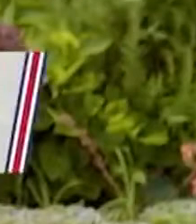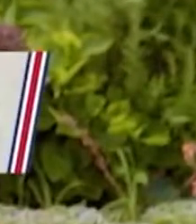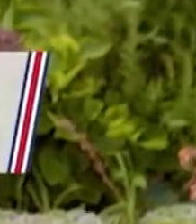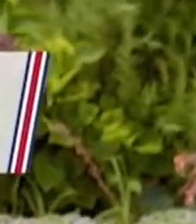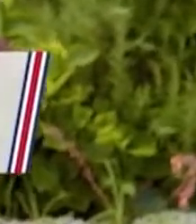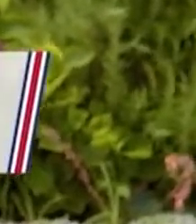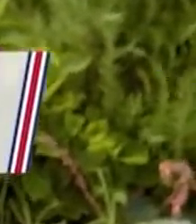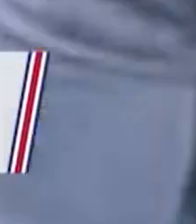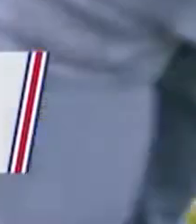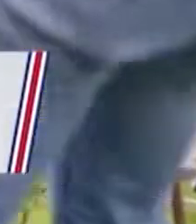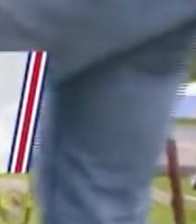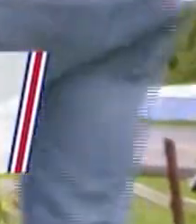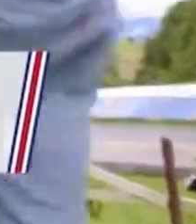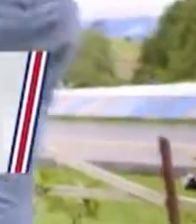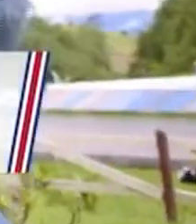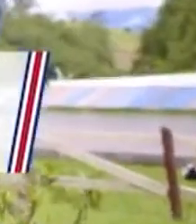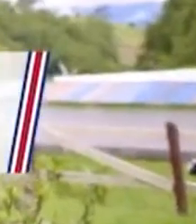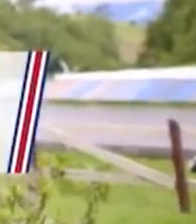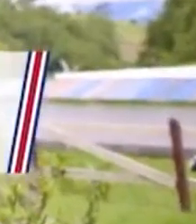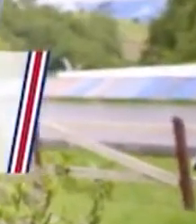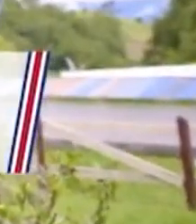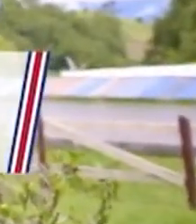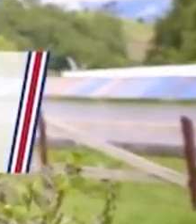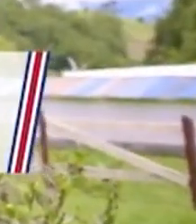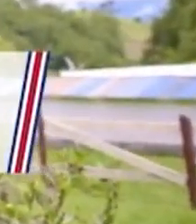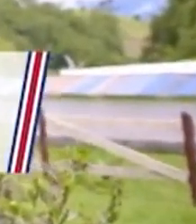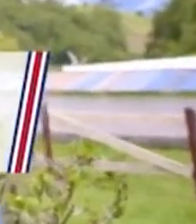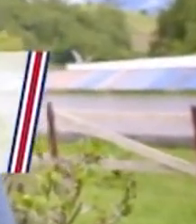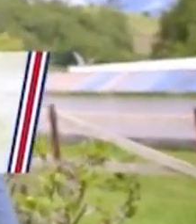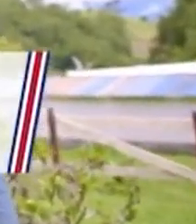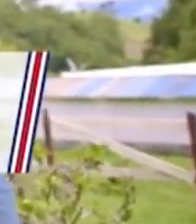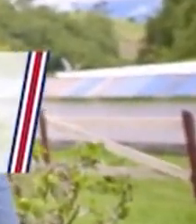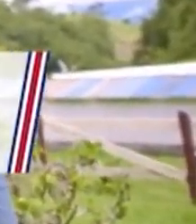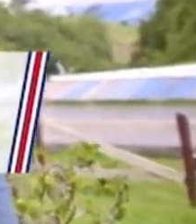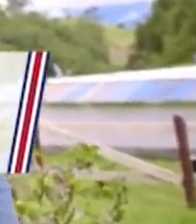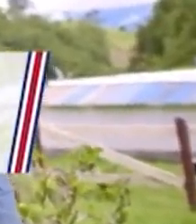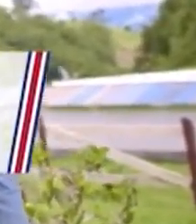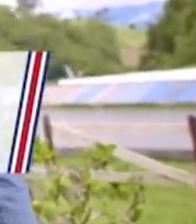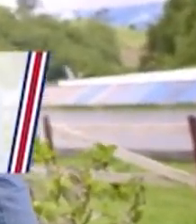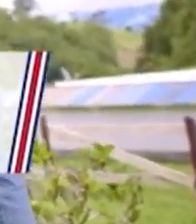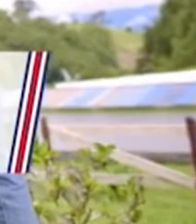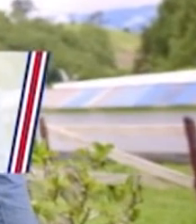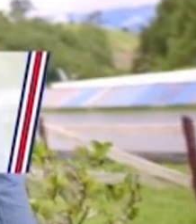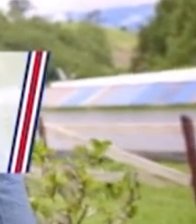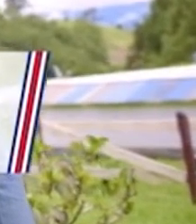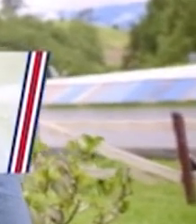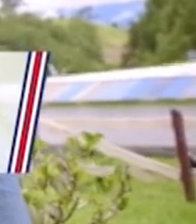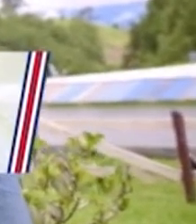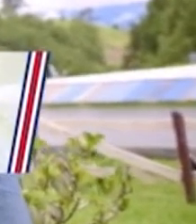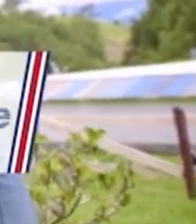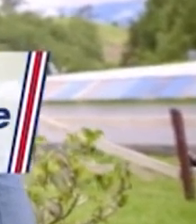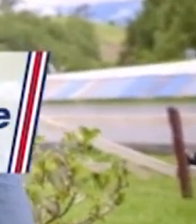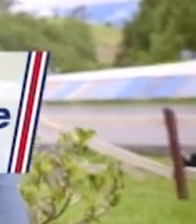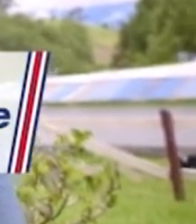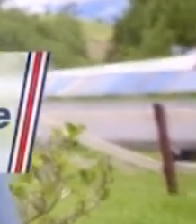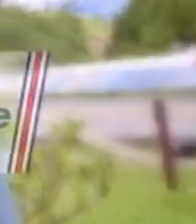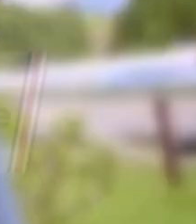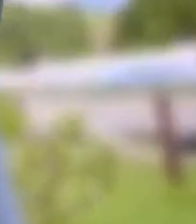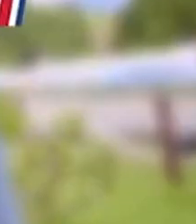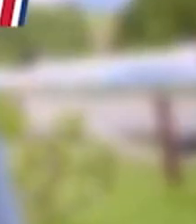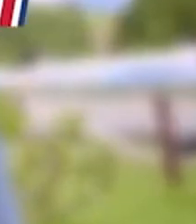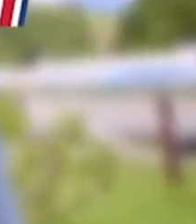siempre sigamos cantando el amor por nuestra tierra. Celebremos 200 años de vida independiente.